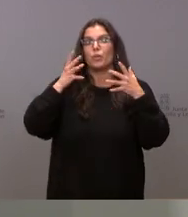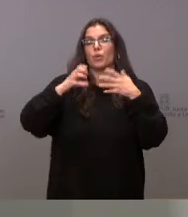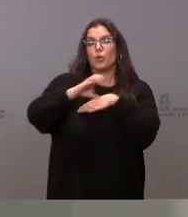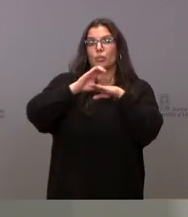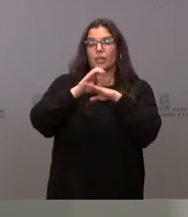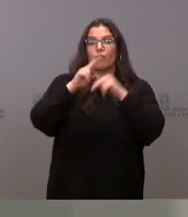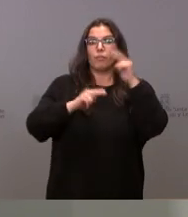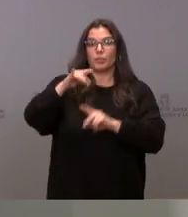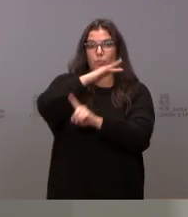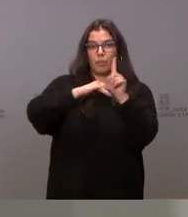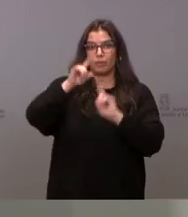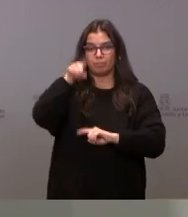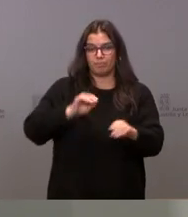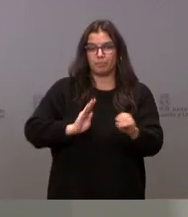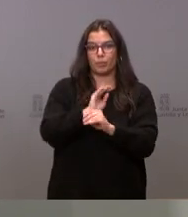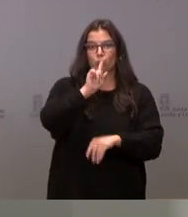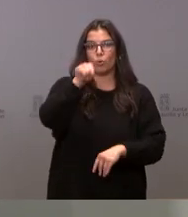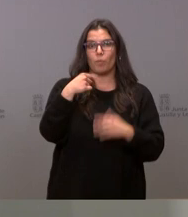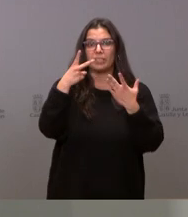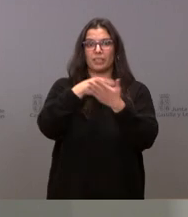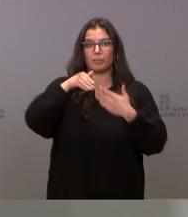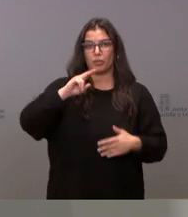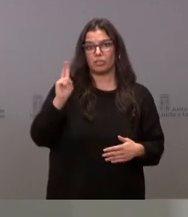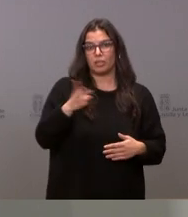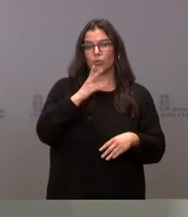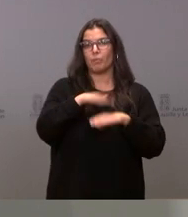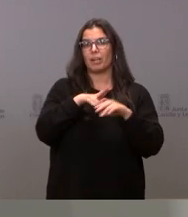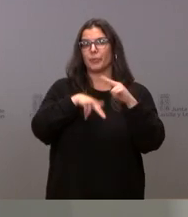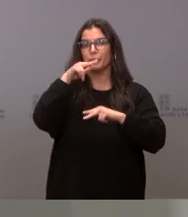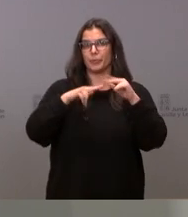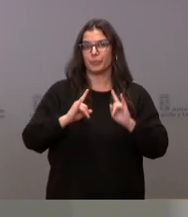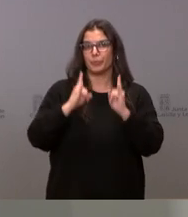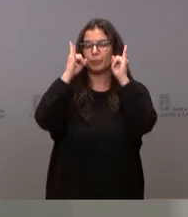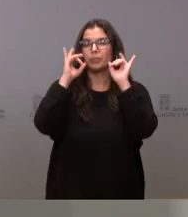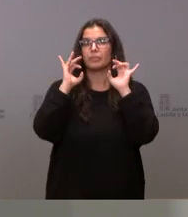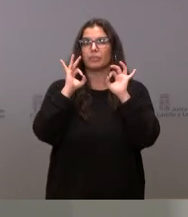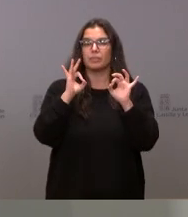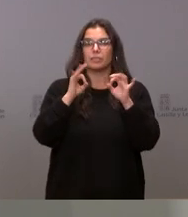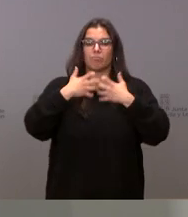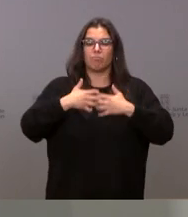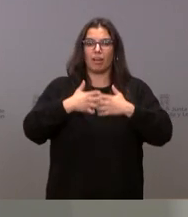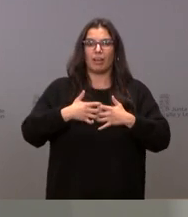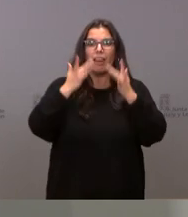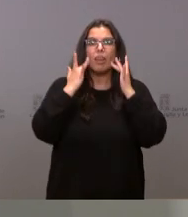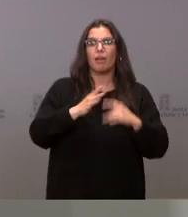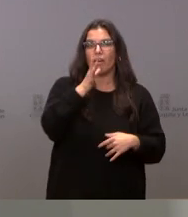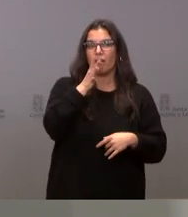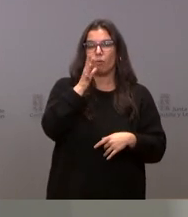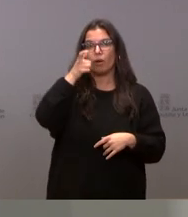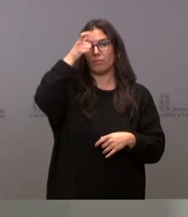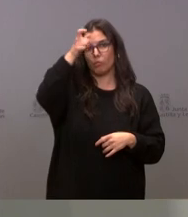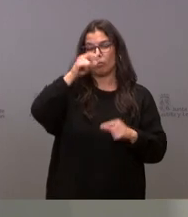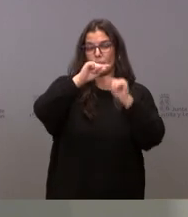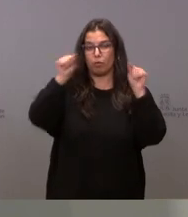Medio Ambiente destina 1,7 millones de euros para la construcción de depuradoras en las localidades de las